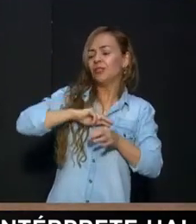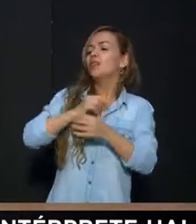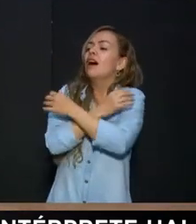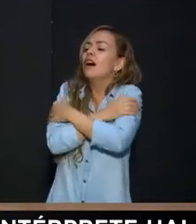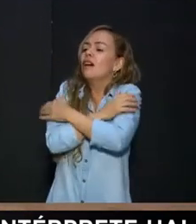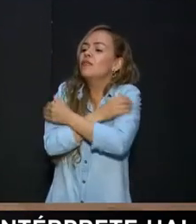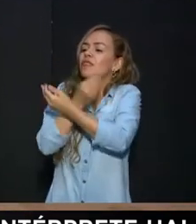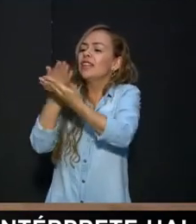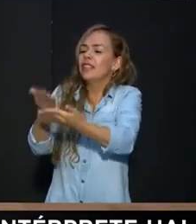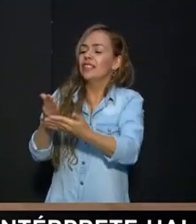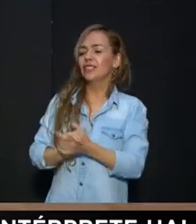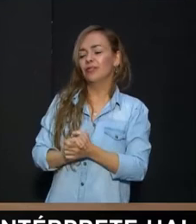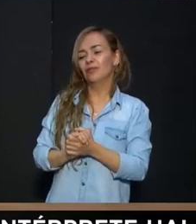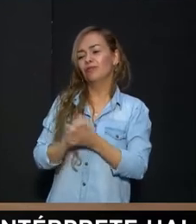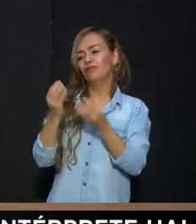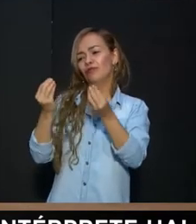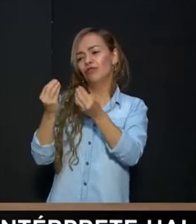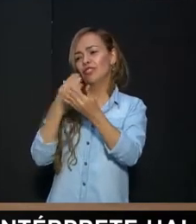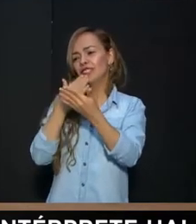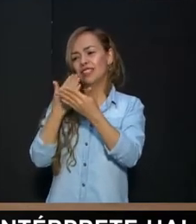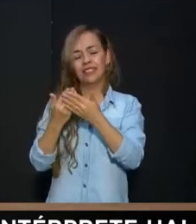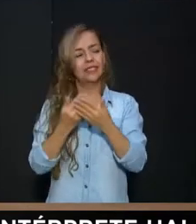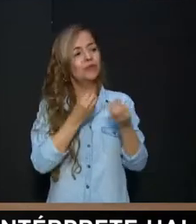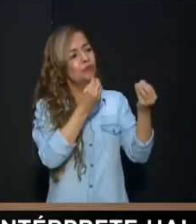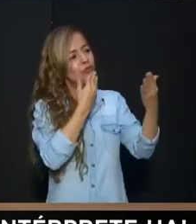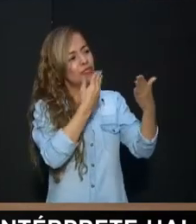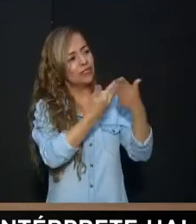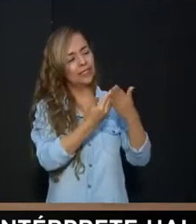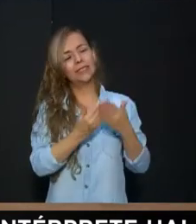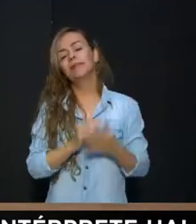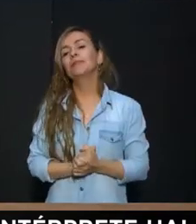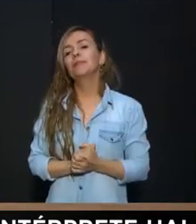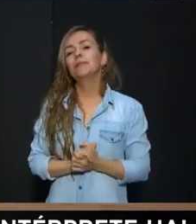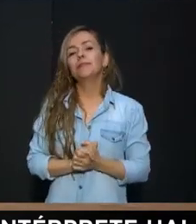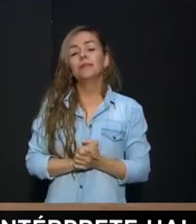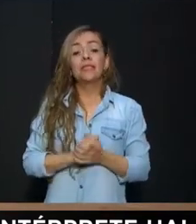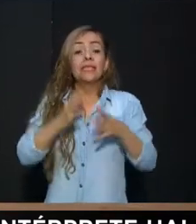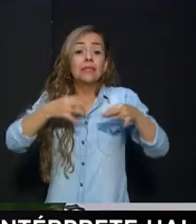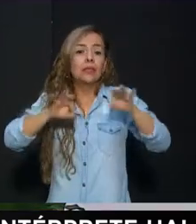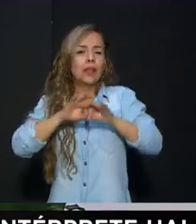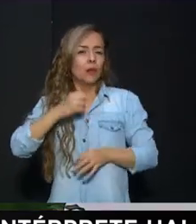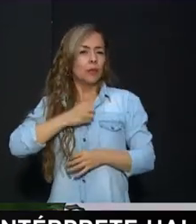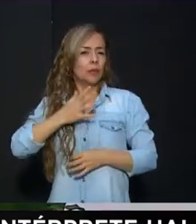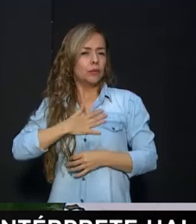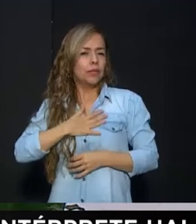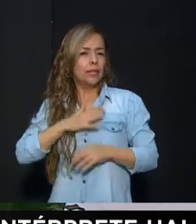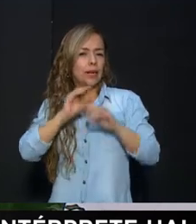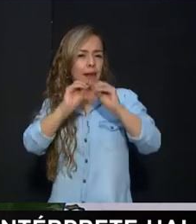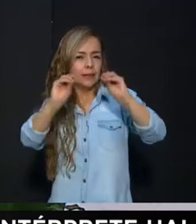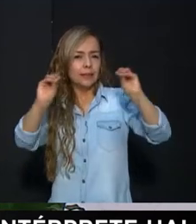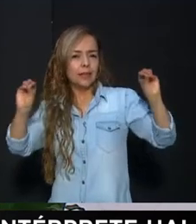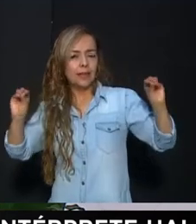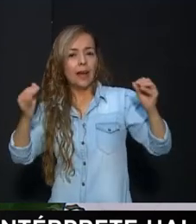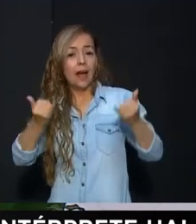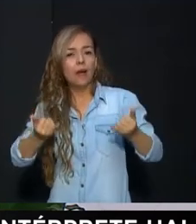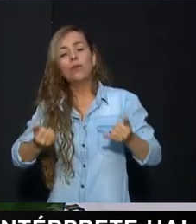Claritza Vale Bueno Muchísimas gracias Hasta luego Listo Que esa sea la oportunidad Para recordar Las líneas De